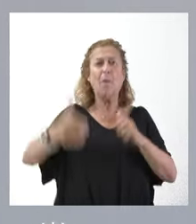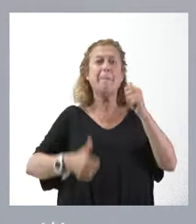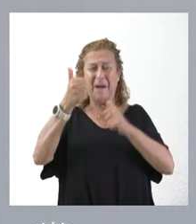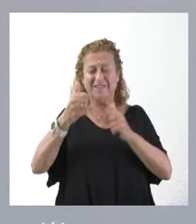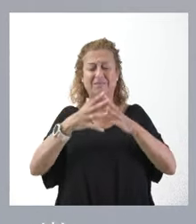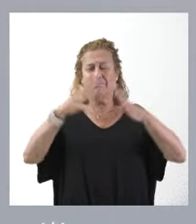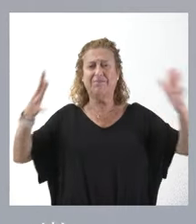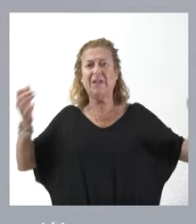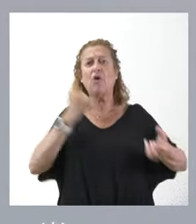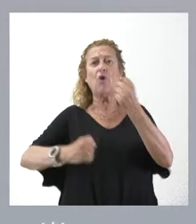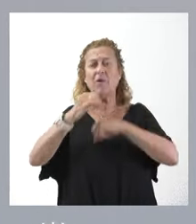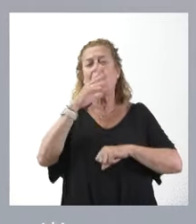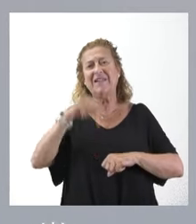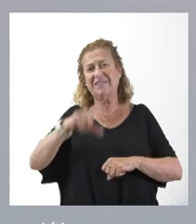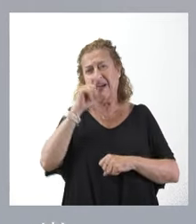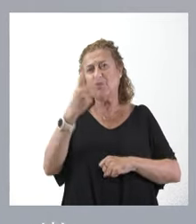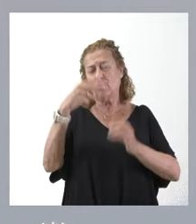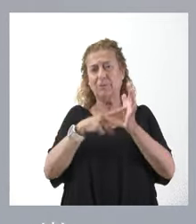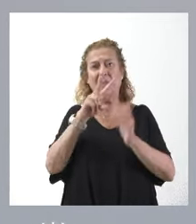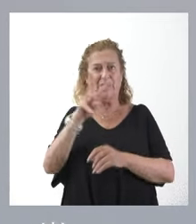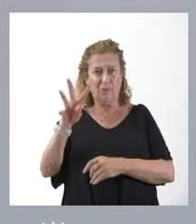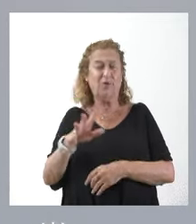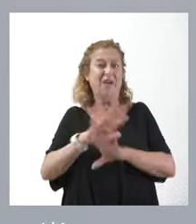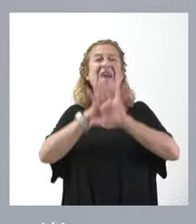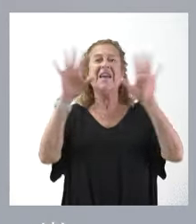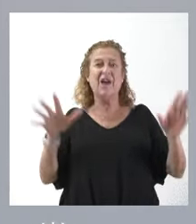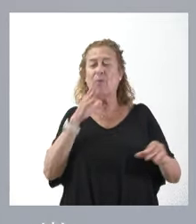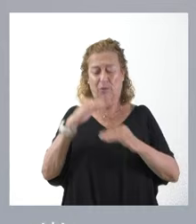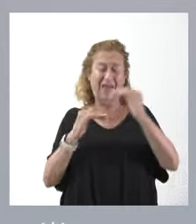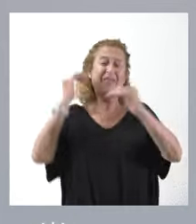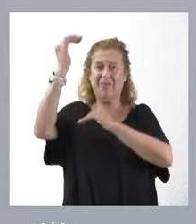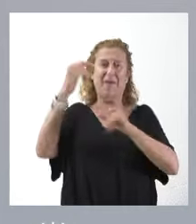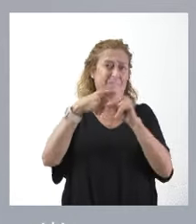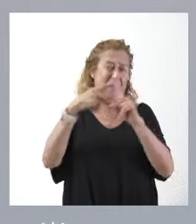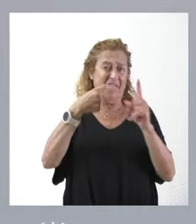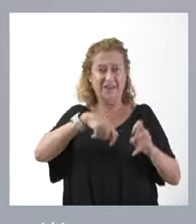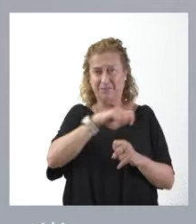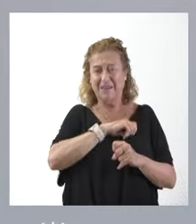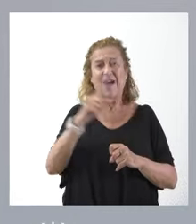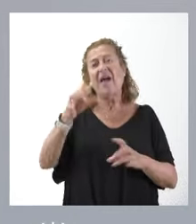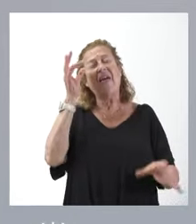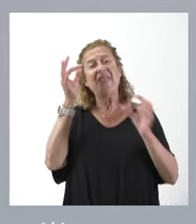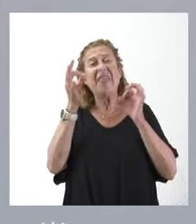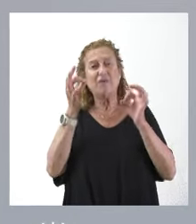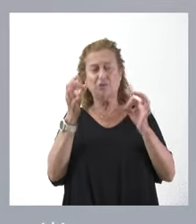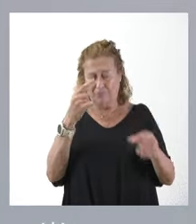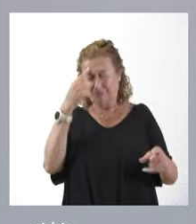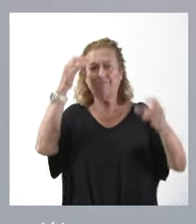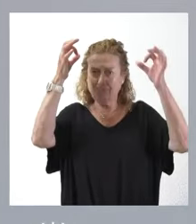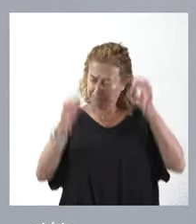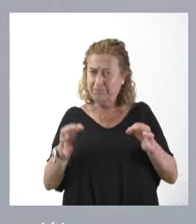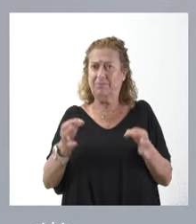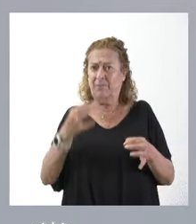2024 y claramente por encima de la media nacional. Son datos objetivos, son datos